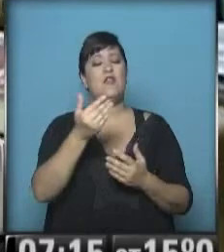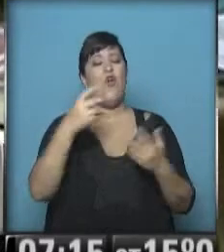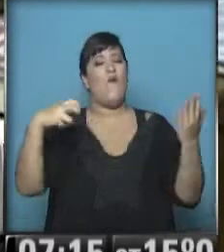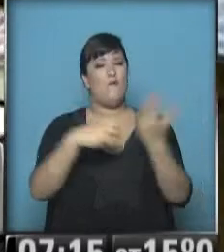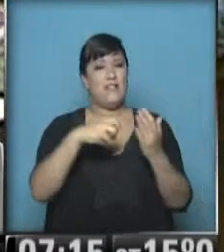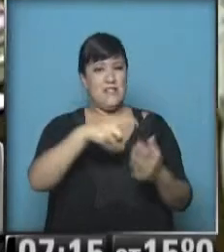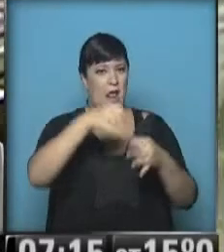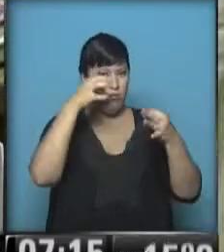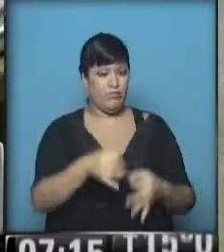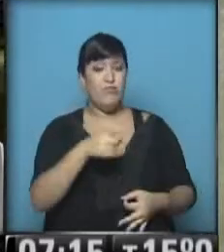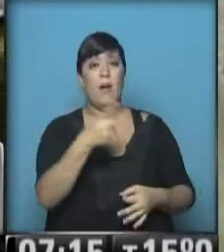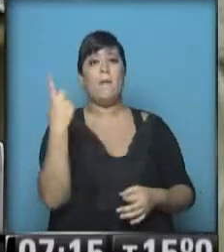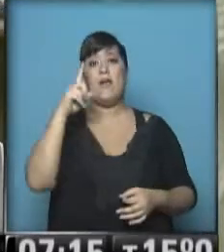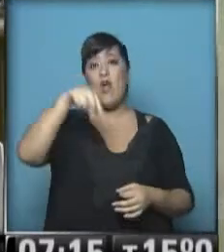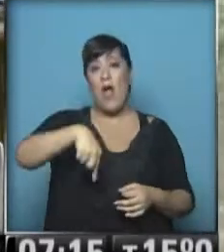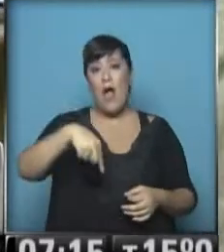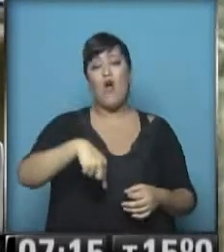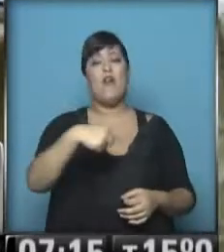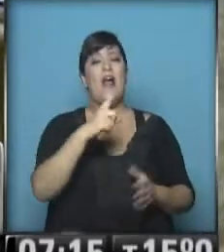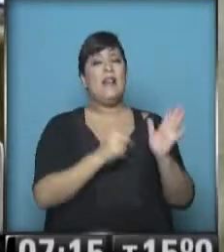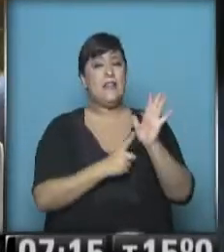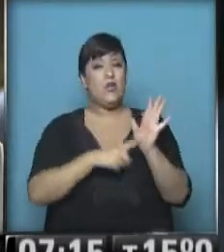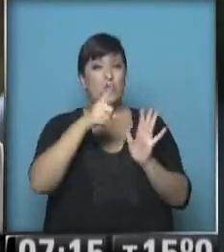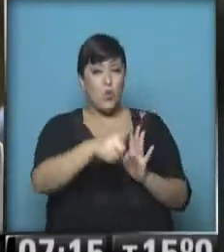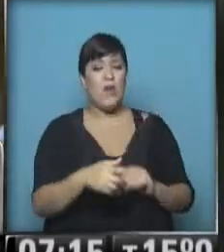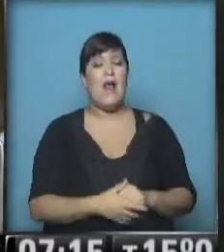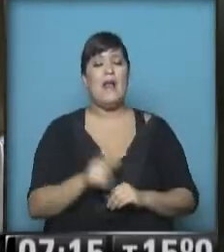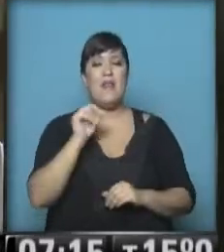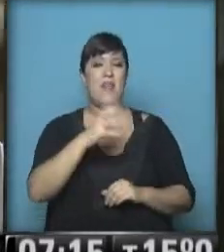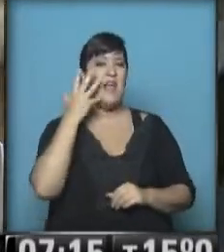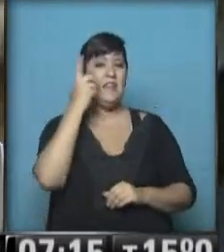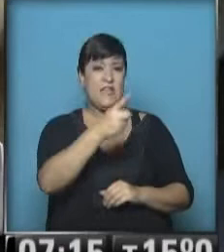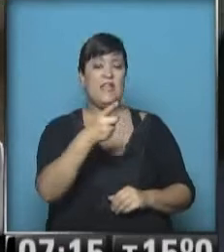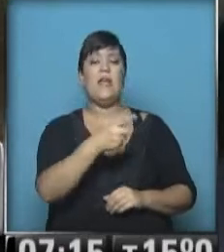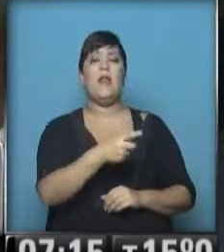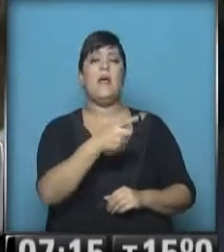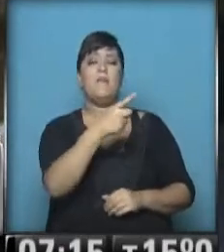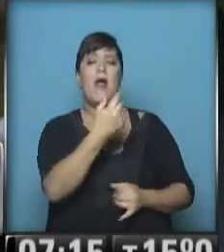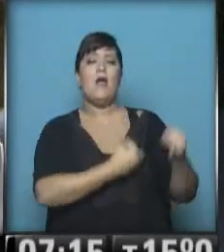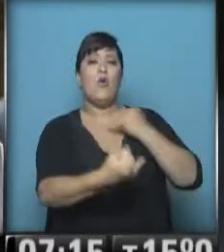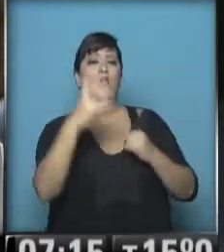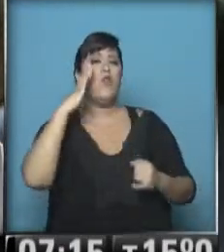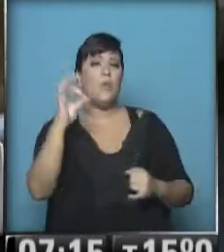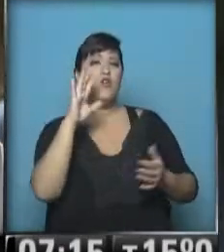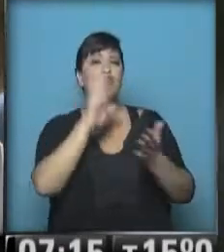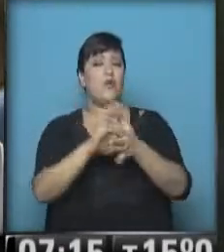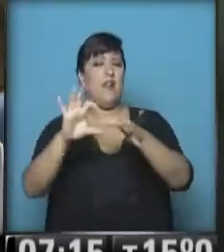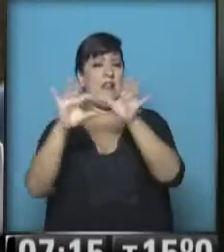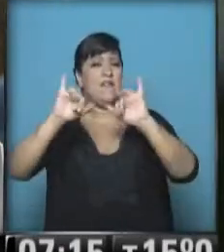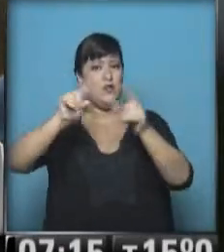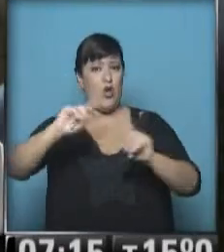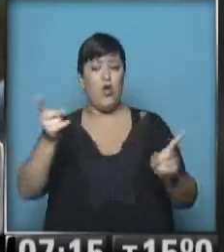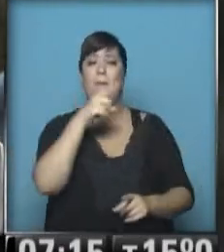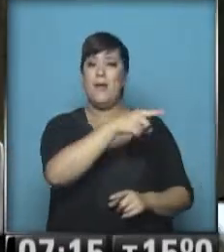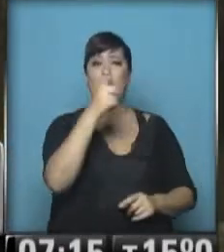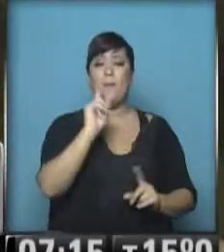juicio en sí. Actualmente es titular de una fiscalía en el Talar, Partido de Tigre, para que emita su opinión respecto a la excarcelación. A ver, ¿qué opina Molina